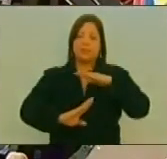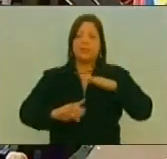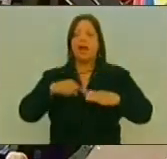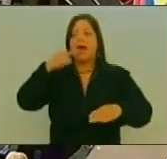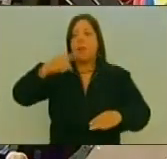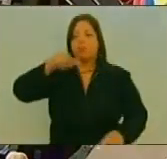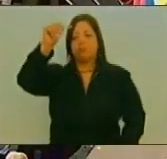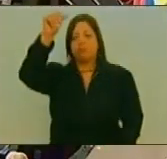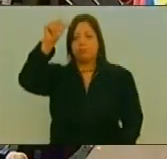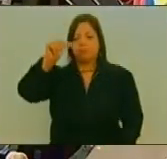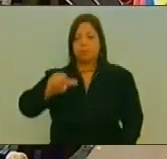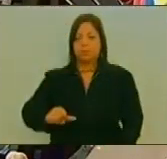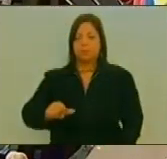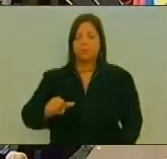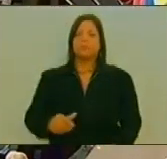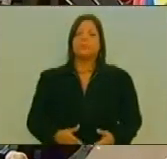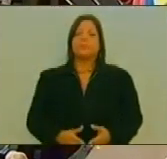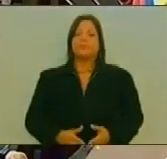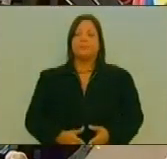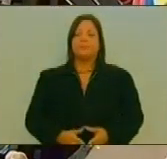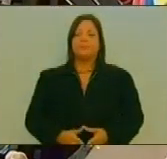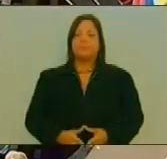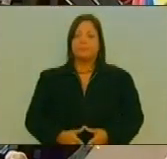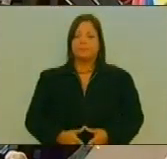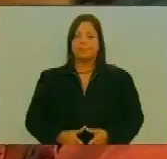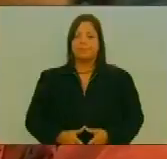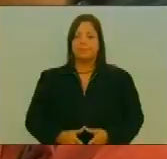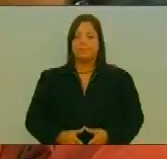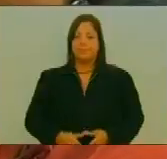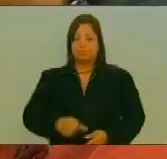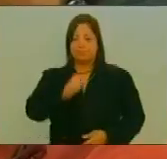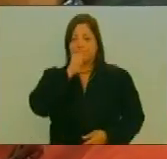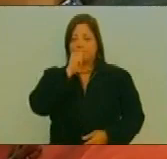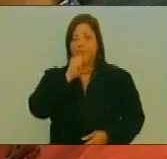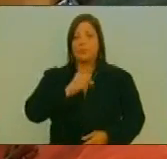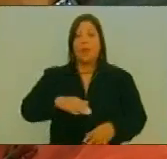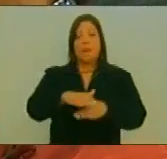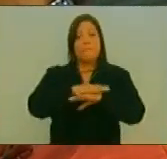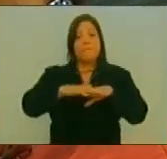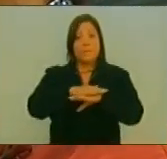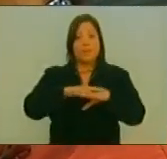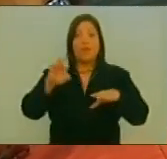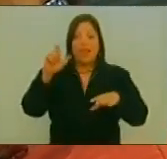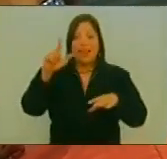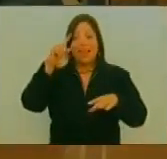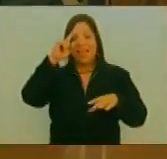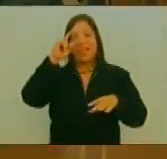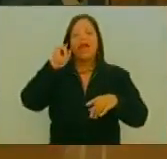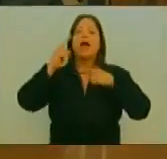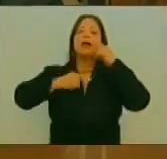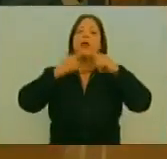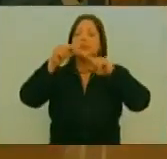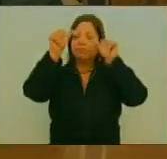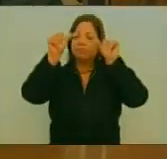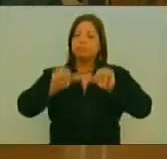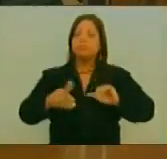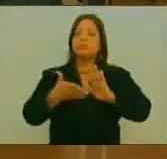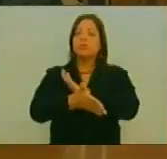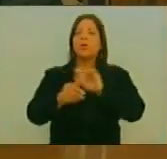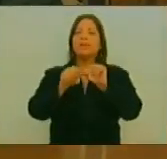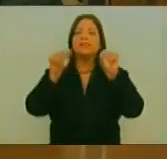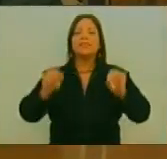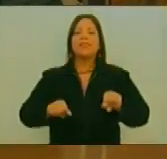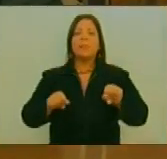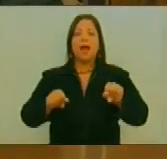Hizo Uso De La Tribuna De Oradores El Ministro Elías Agua Esbozó Las bases Fundamentales Del Sistema